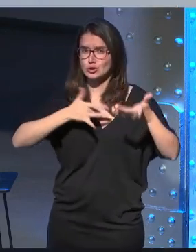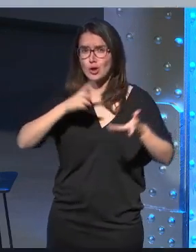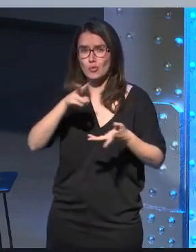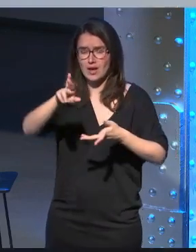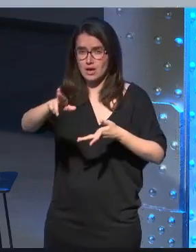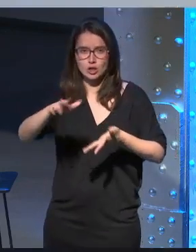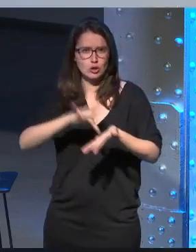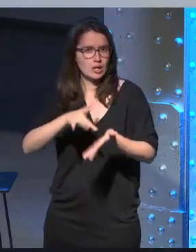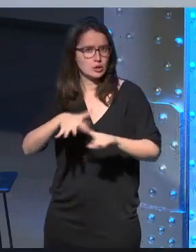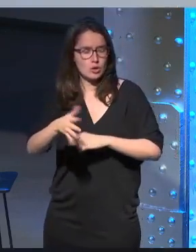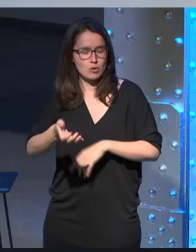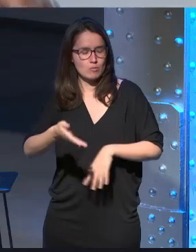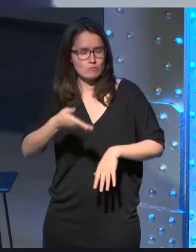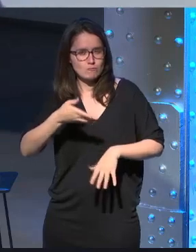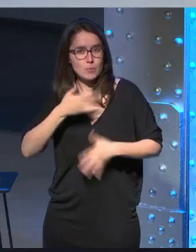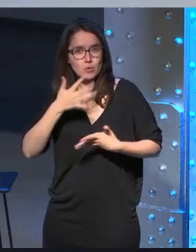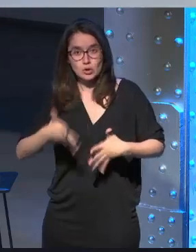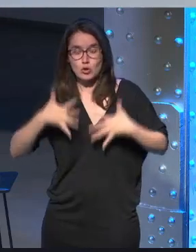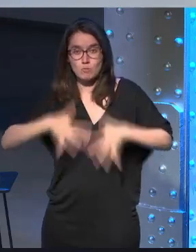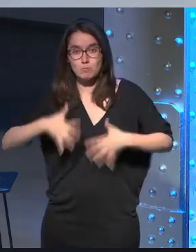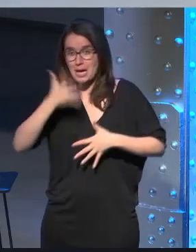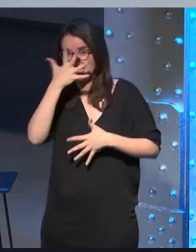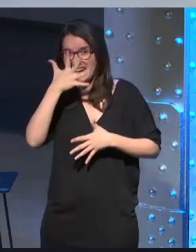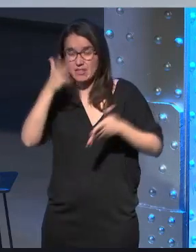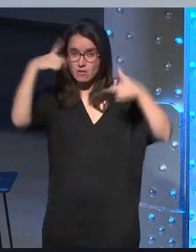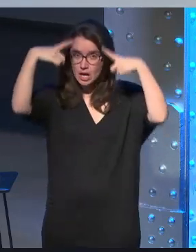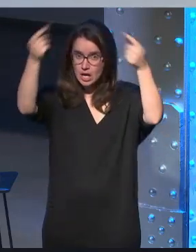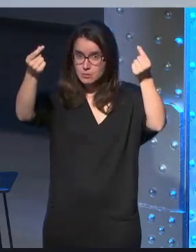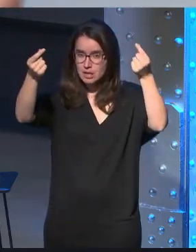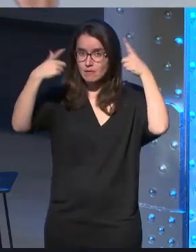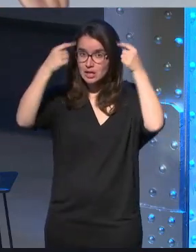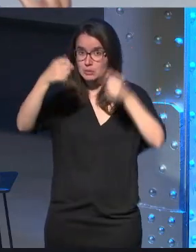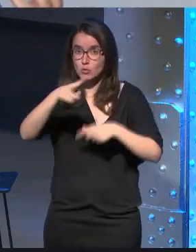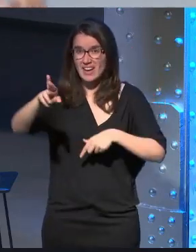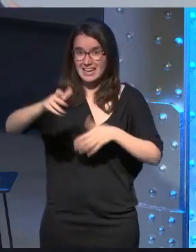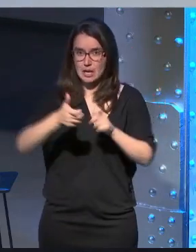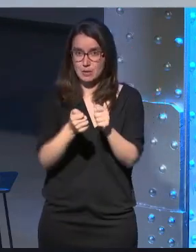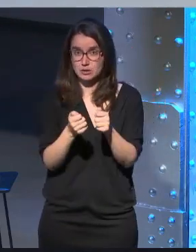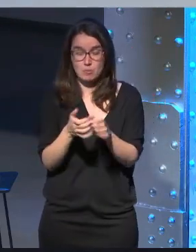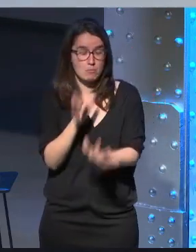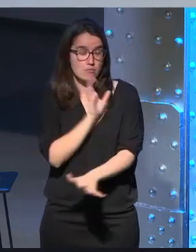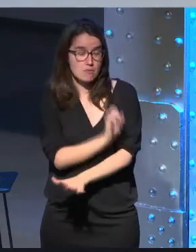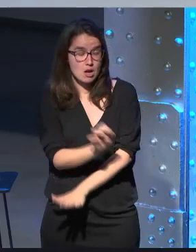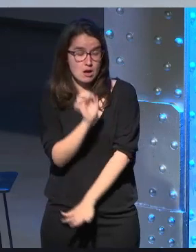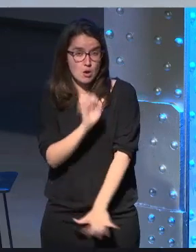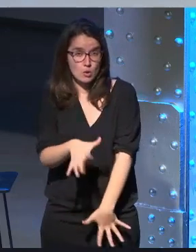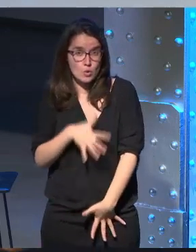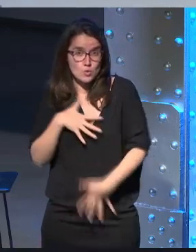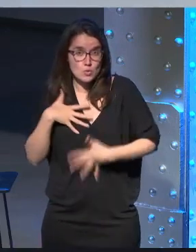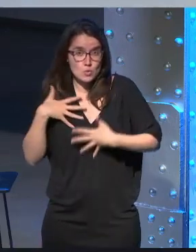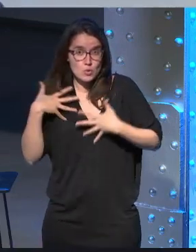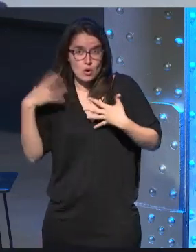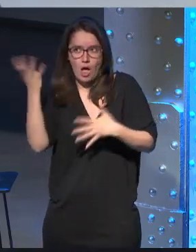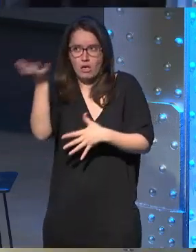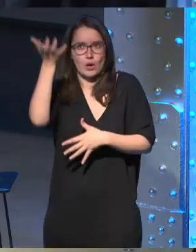VR que he vivido muchos es cuando me puse el traje de Batman la máscara de Batman en el Batman VR de la Playstation espectacular o el subidón de ego que me dio